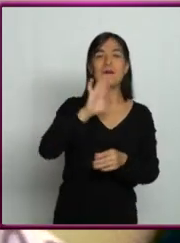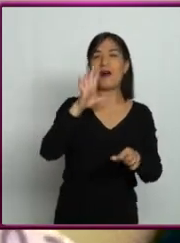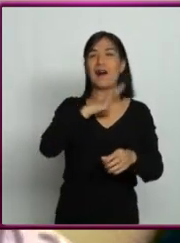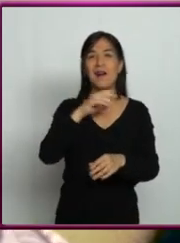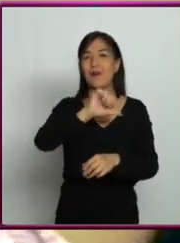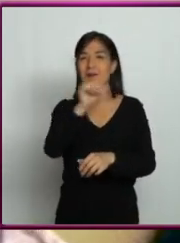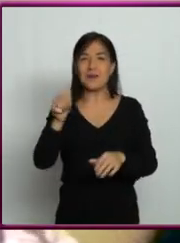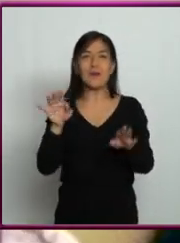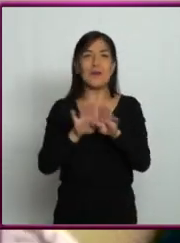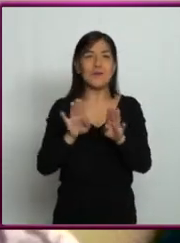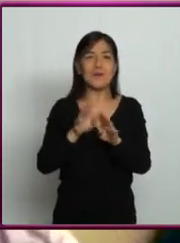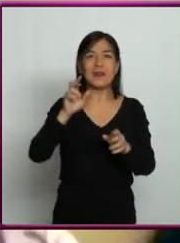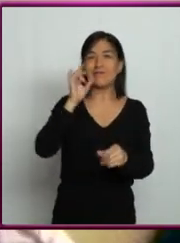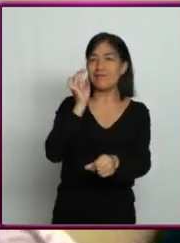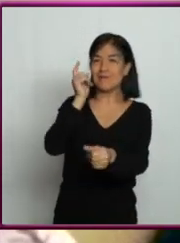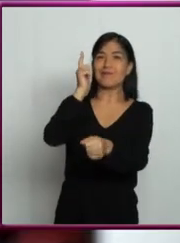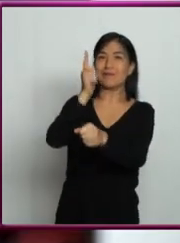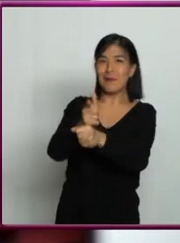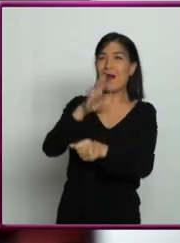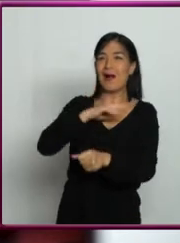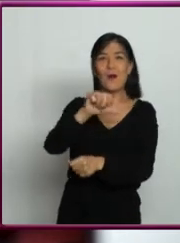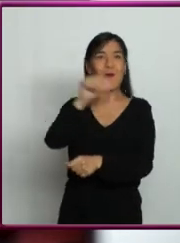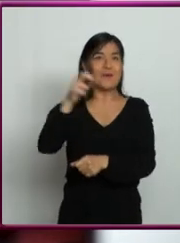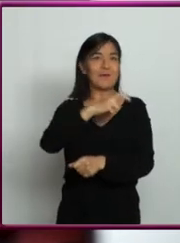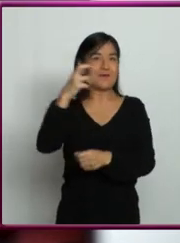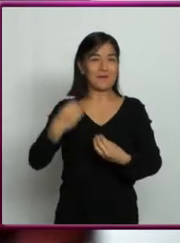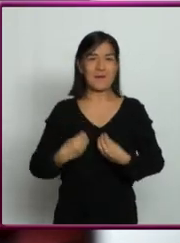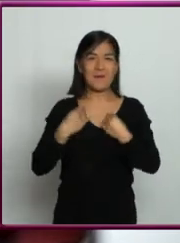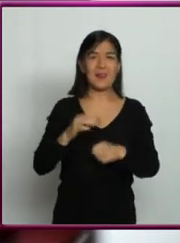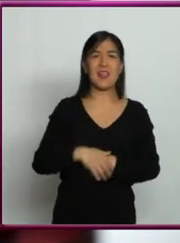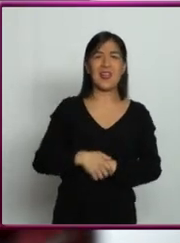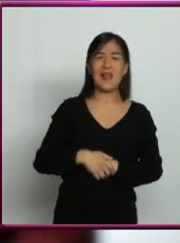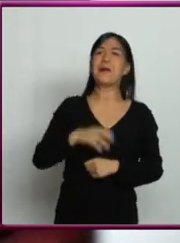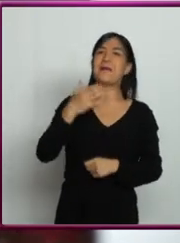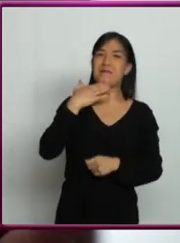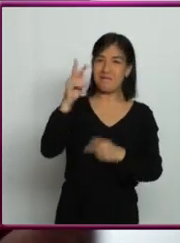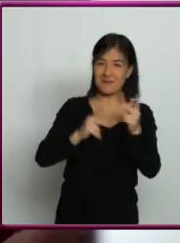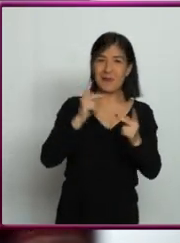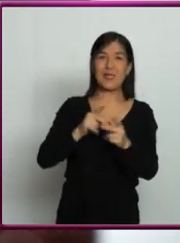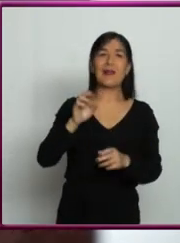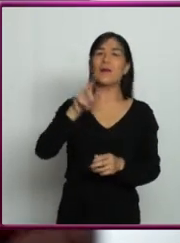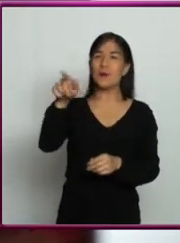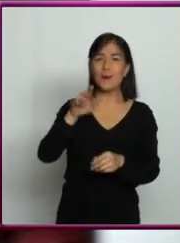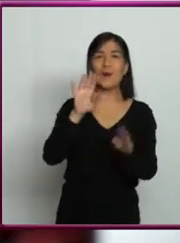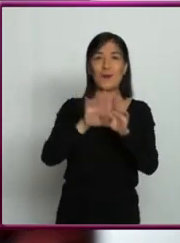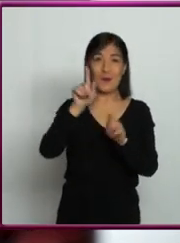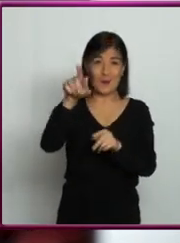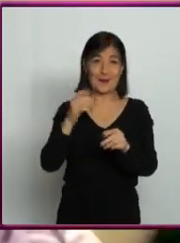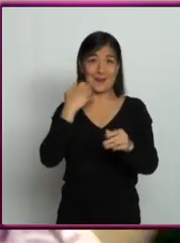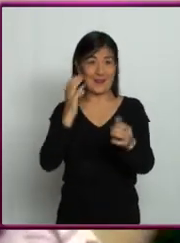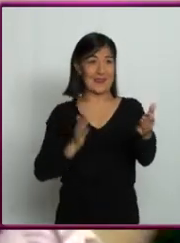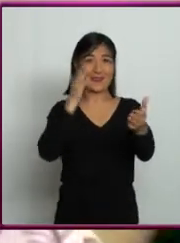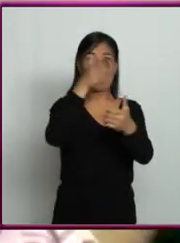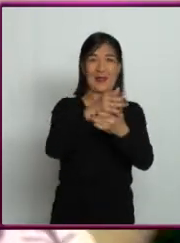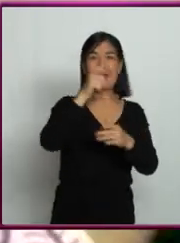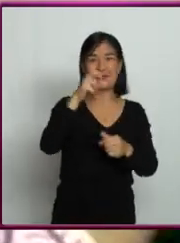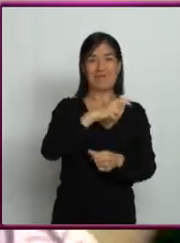cómo podríamos detectar vida en otros mundos. Perfecto. Y hablando de vida en otros mundos, detectar vida en otros mundos, ¿tú irías a Marte?